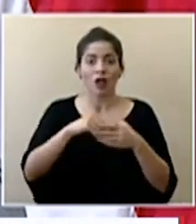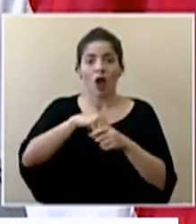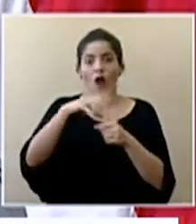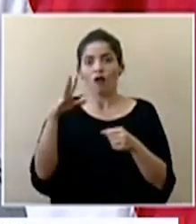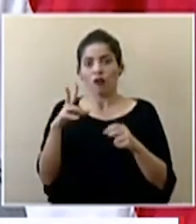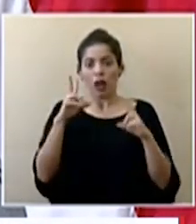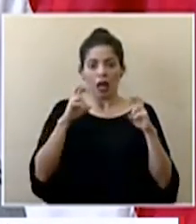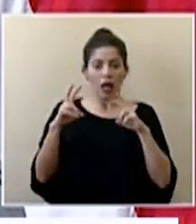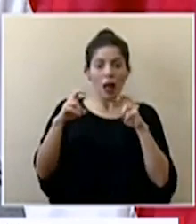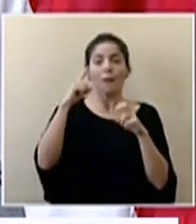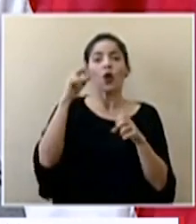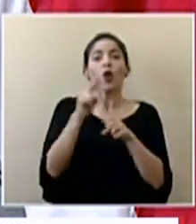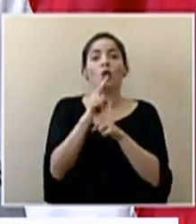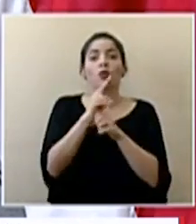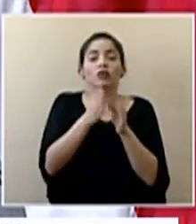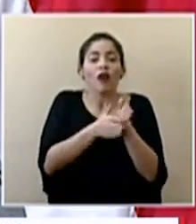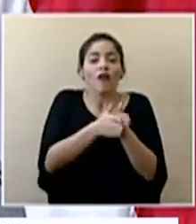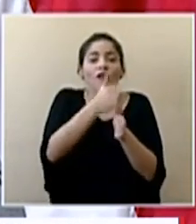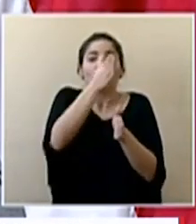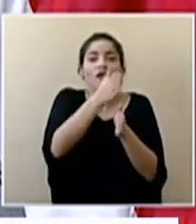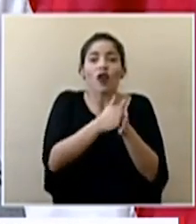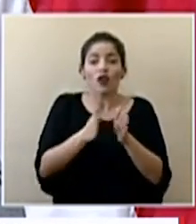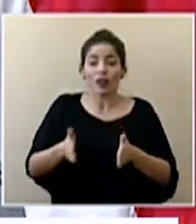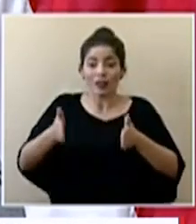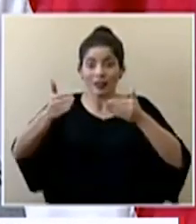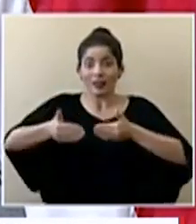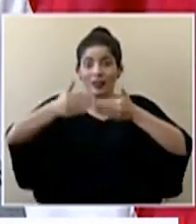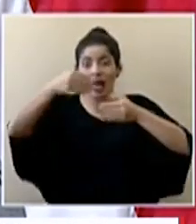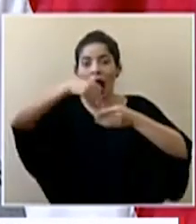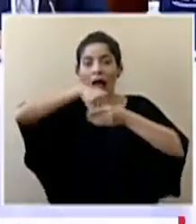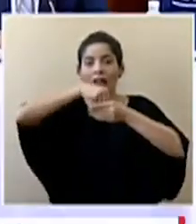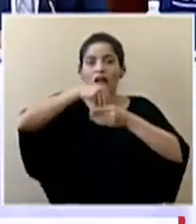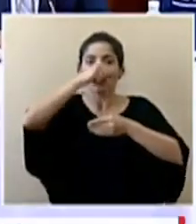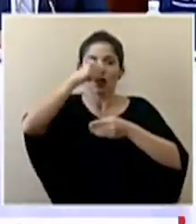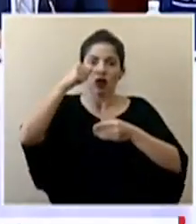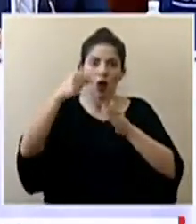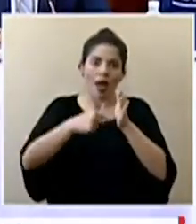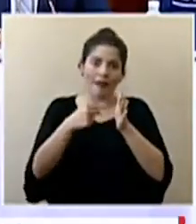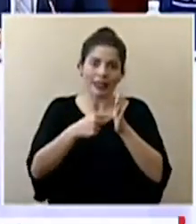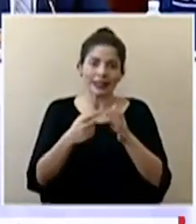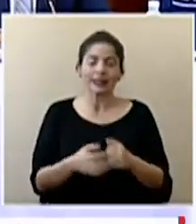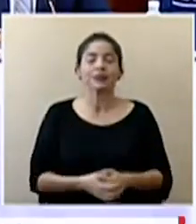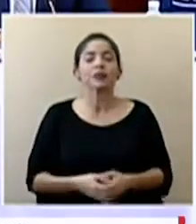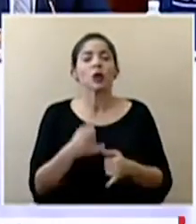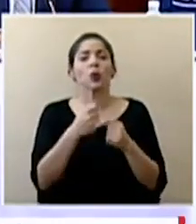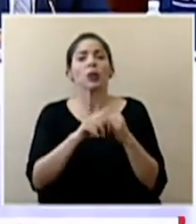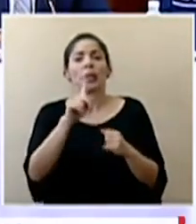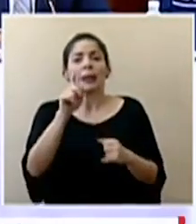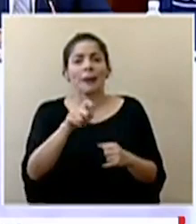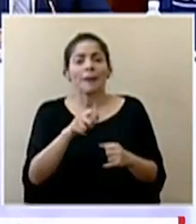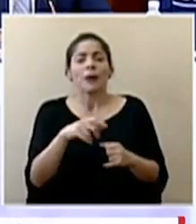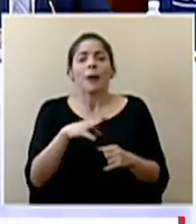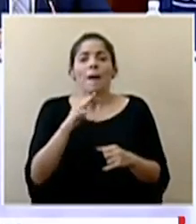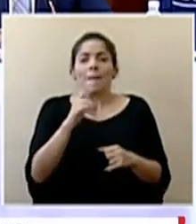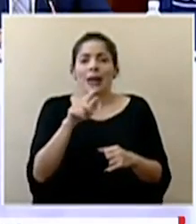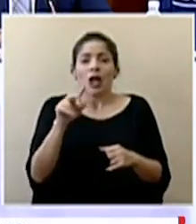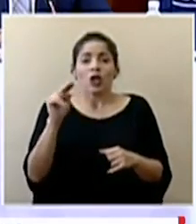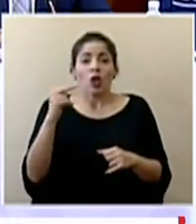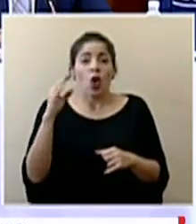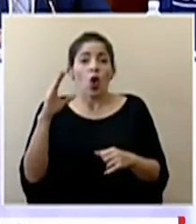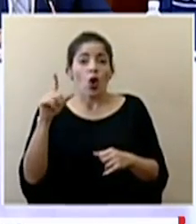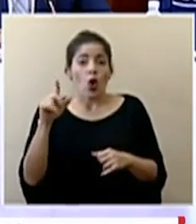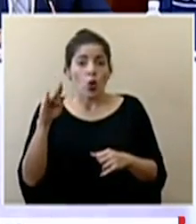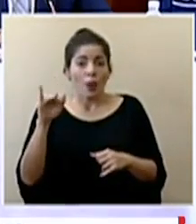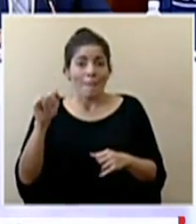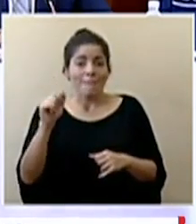porque utilizan los forros para hacer movilizaciones de drogas Y por último Michael Noticias Colombia nos pide